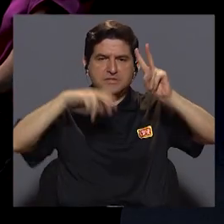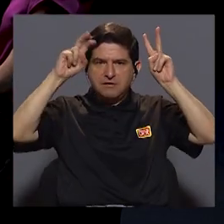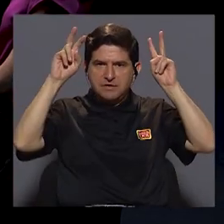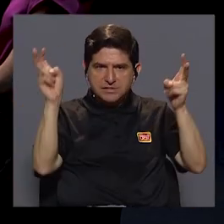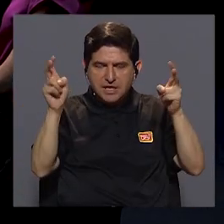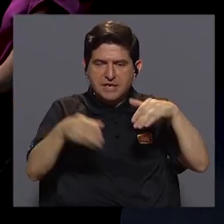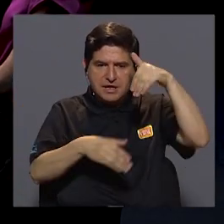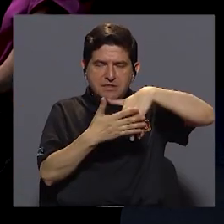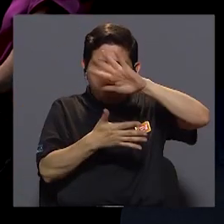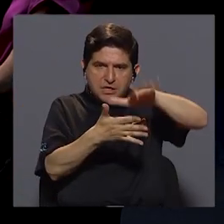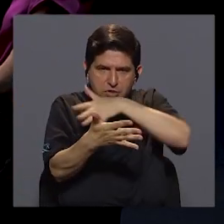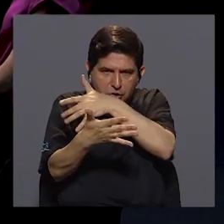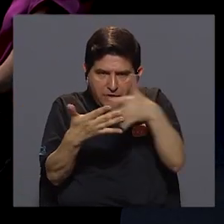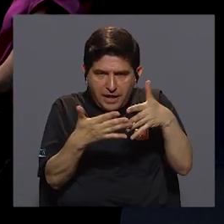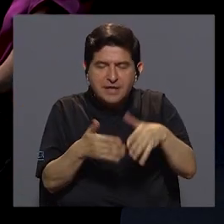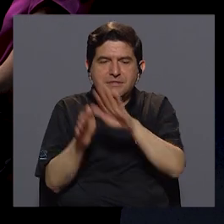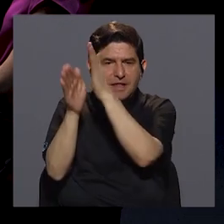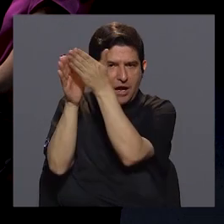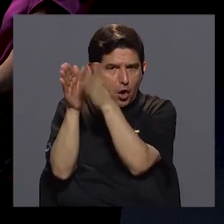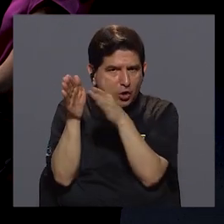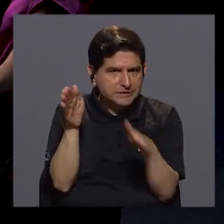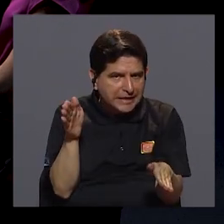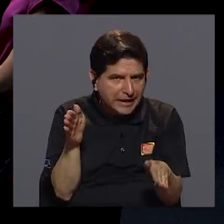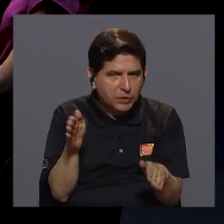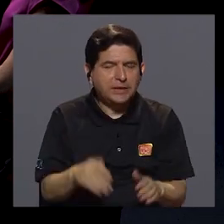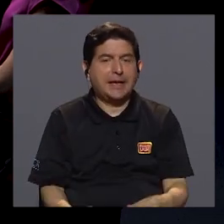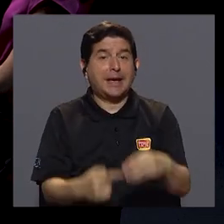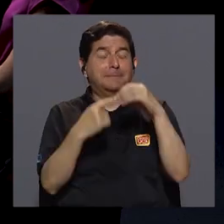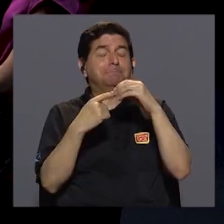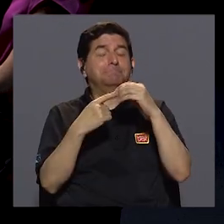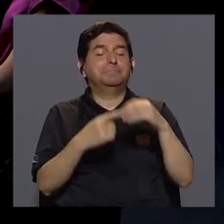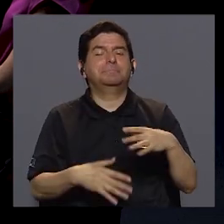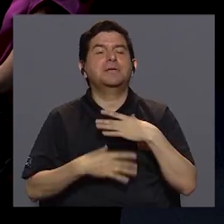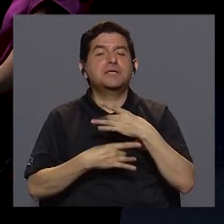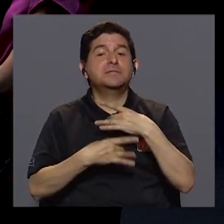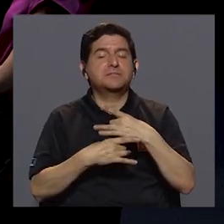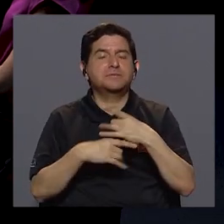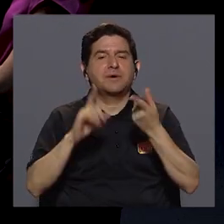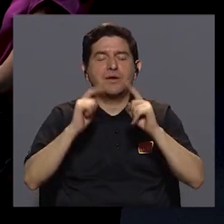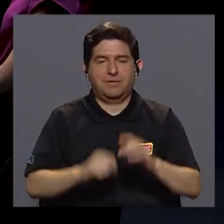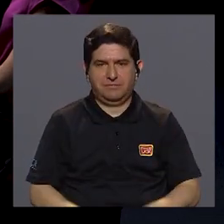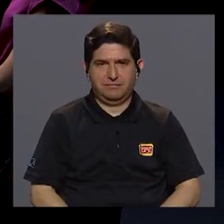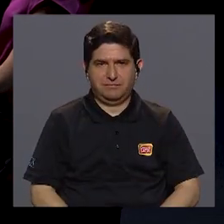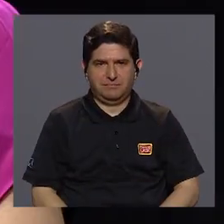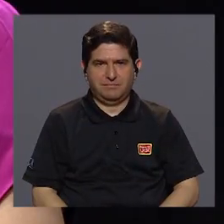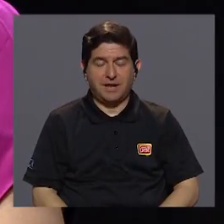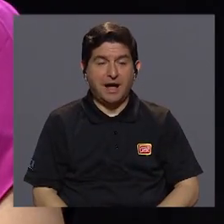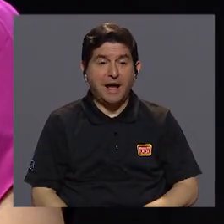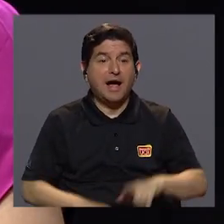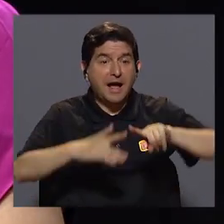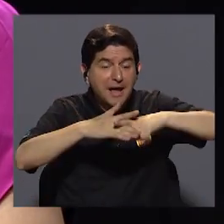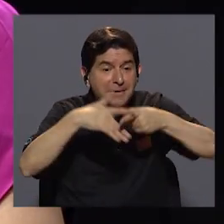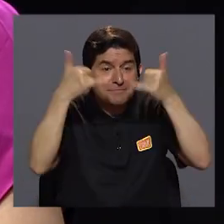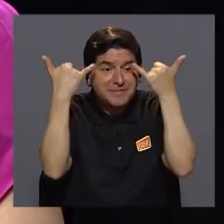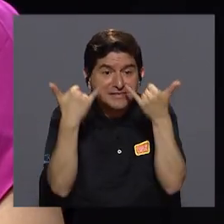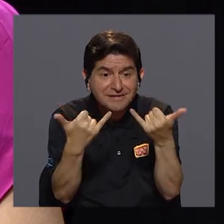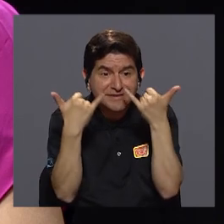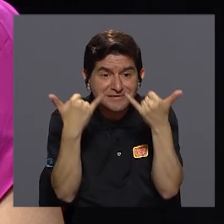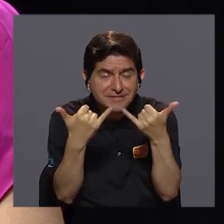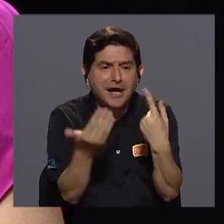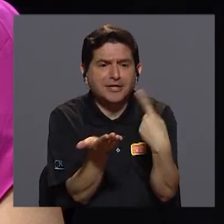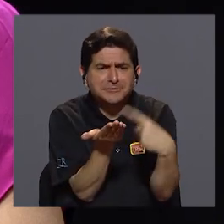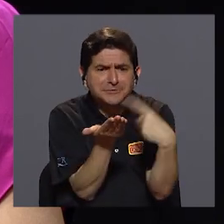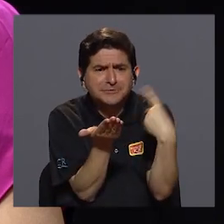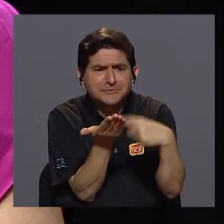este tema dentro de la agenda. La Contraloría, su principal interés es justamente ese, lograr que se empiecen a realizar